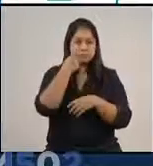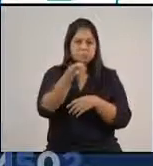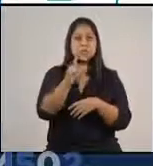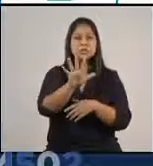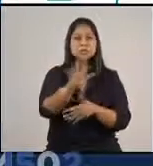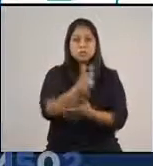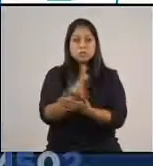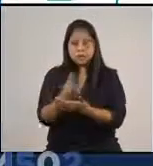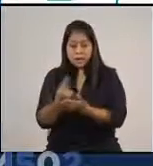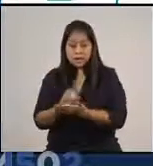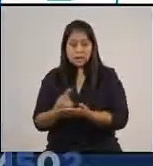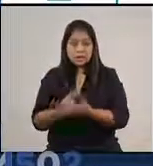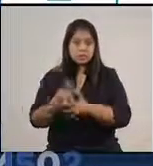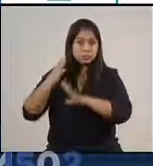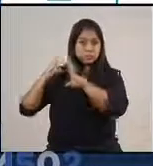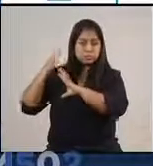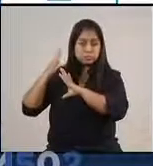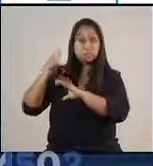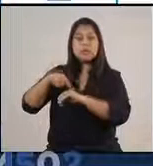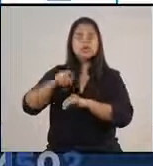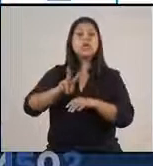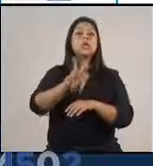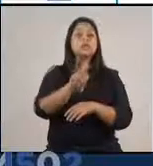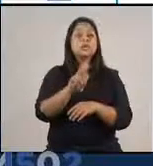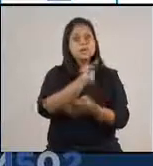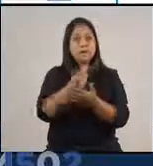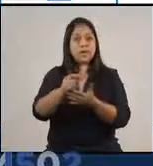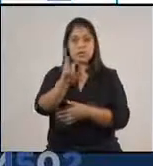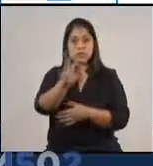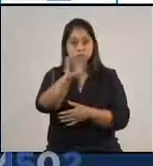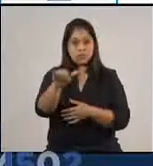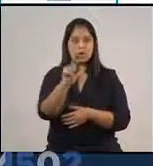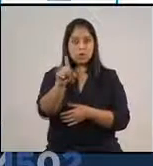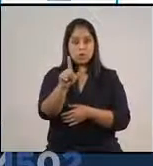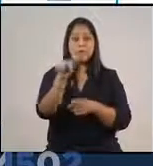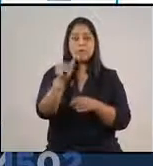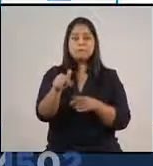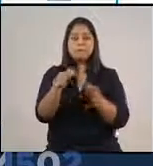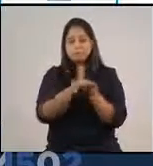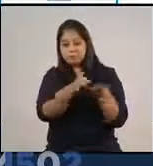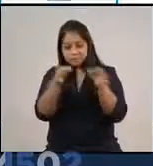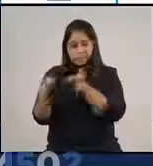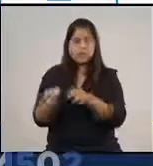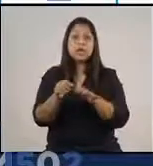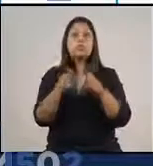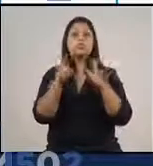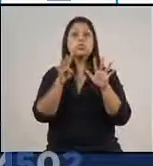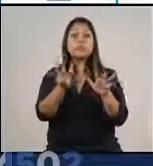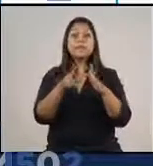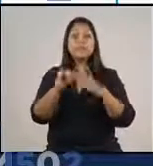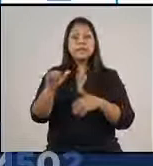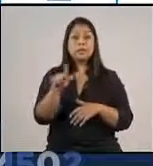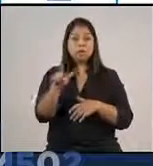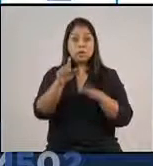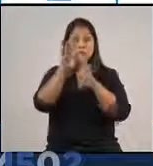semanas, después de haber tenido el pico más alto en la semana del 2 de julio, a partir del 9 de julio vemos un decrecimiento